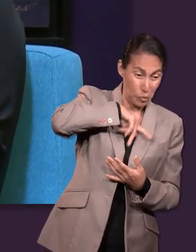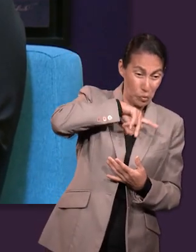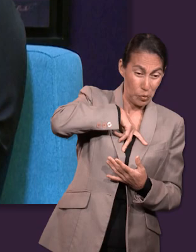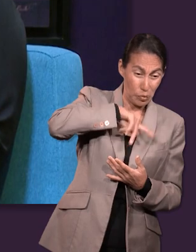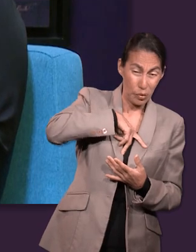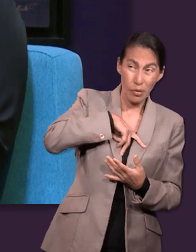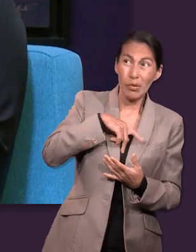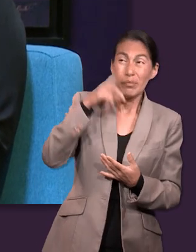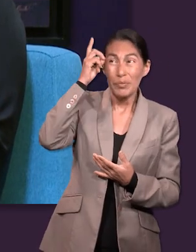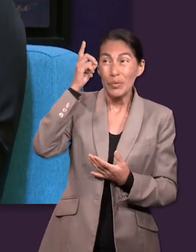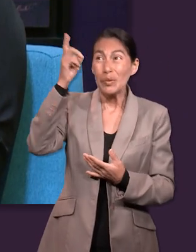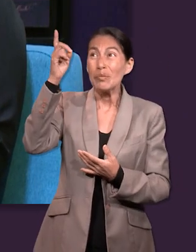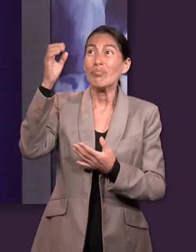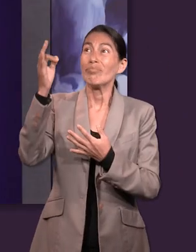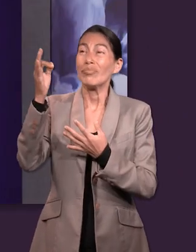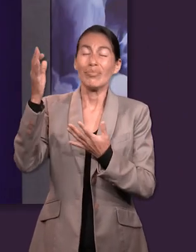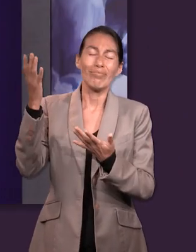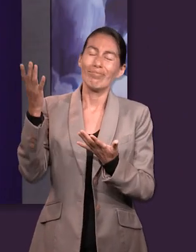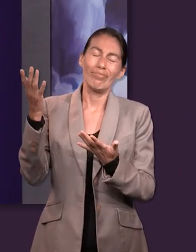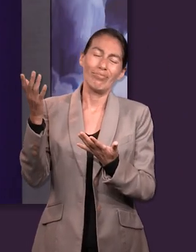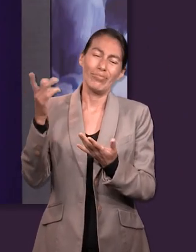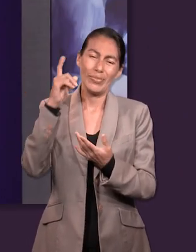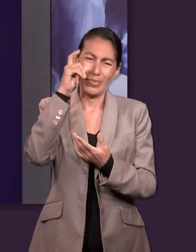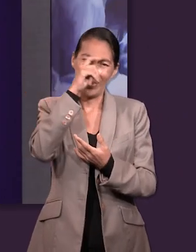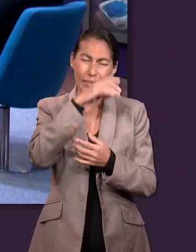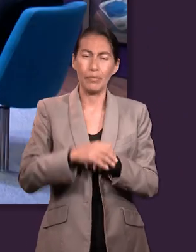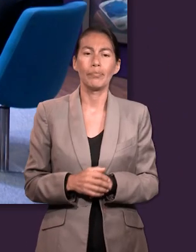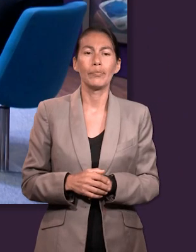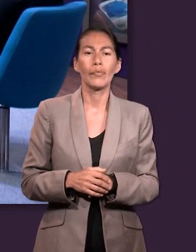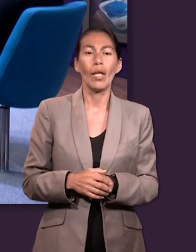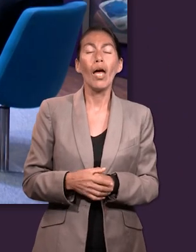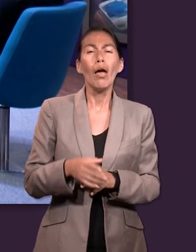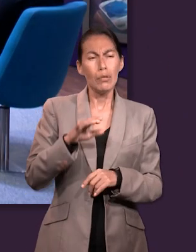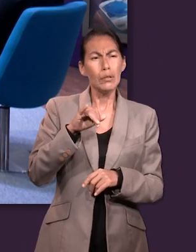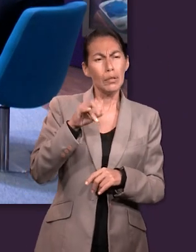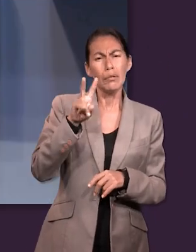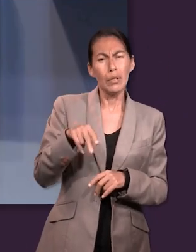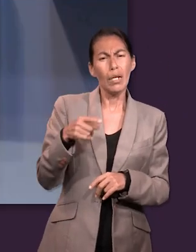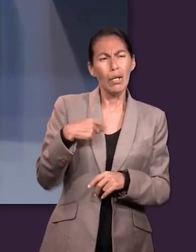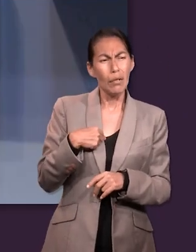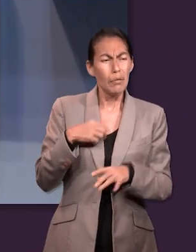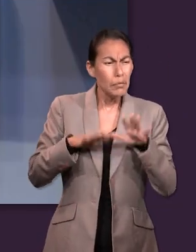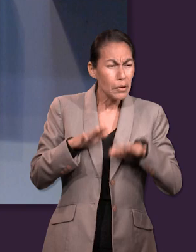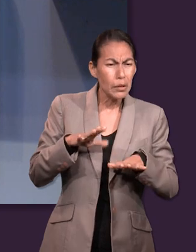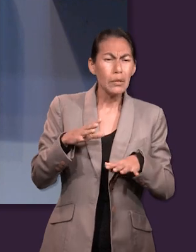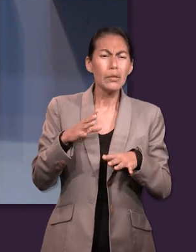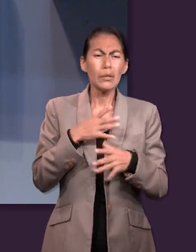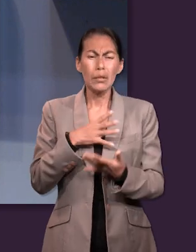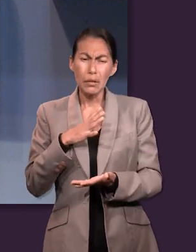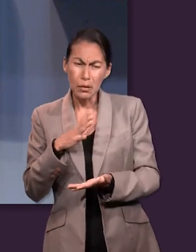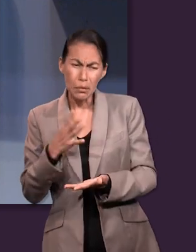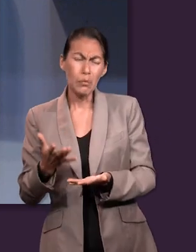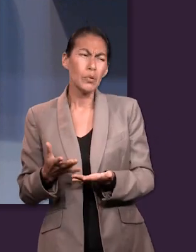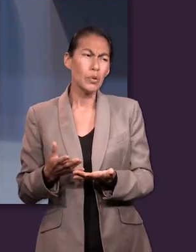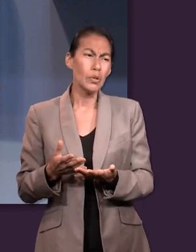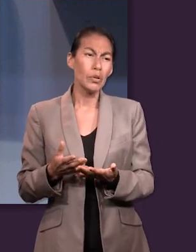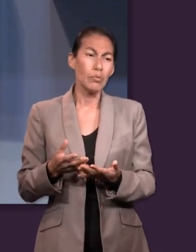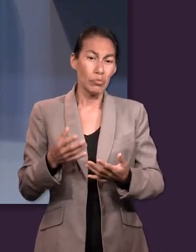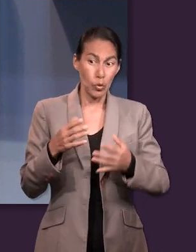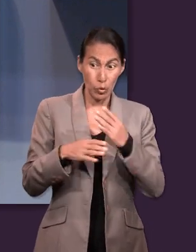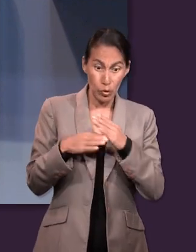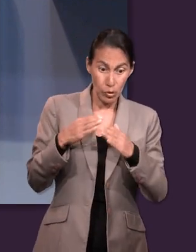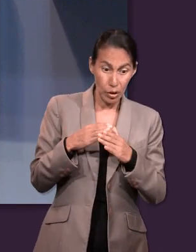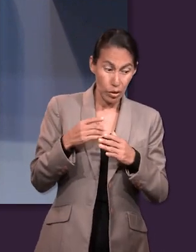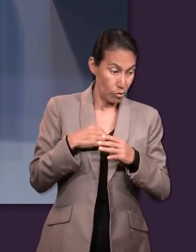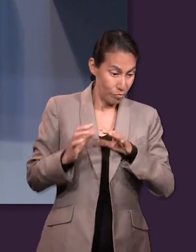igual, como mencionábamos, qué difícil es despojarnos de lo que, a nuestro parecer, es lo correcto, es lo mejor. Es como, ¿sabes qué?